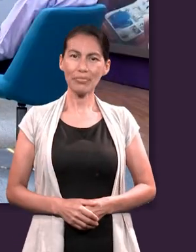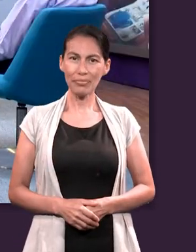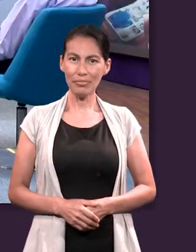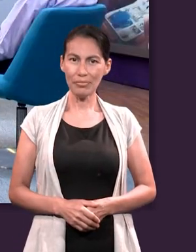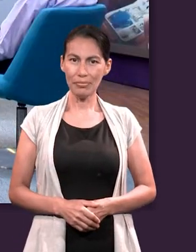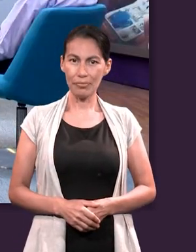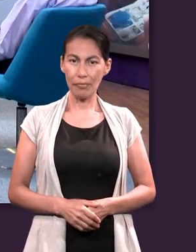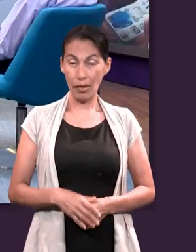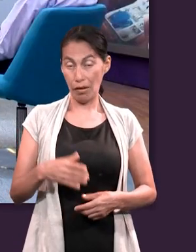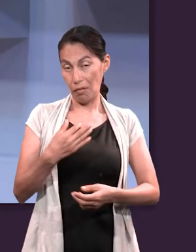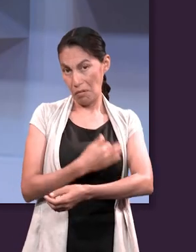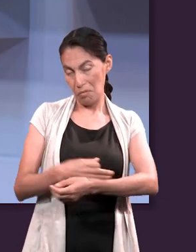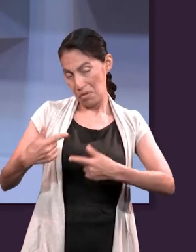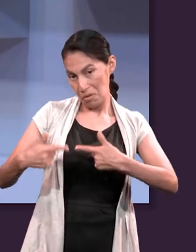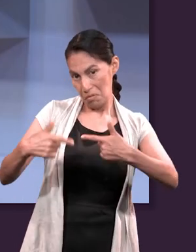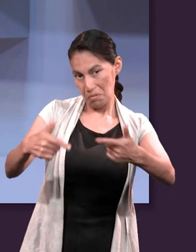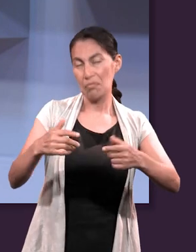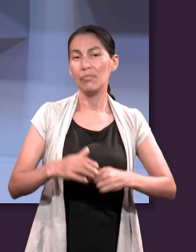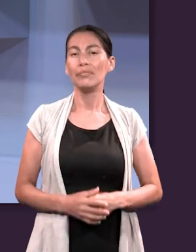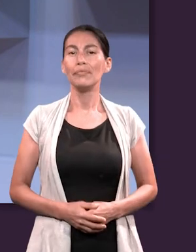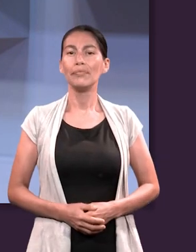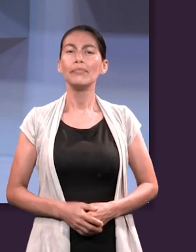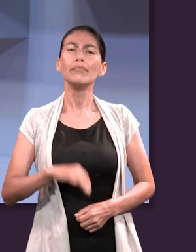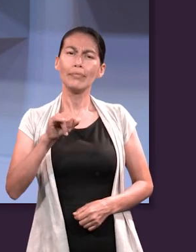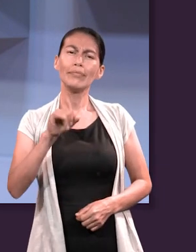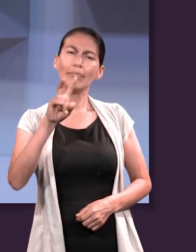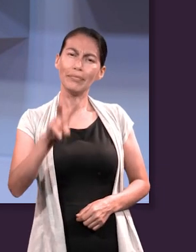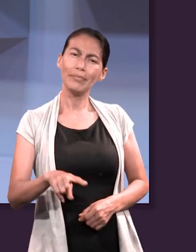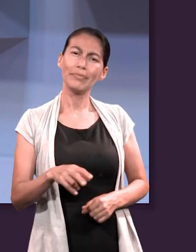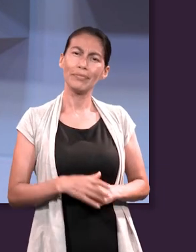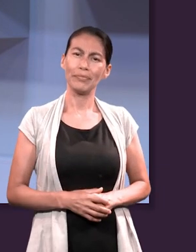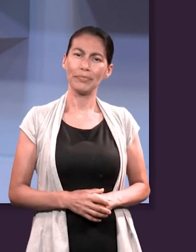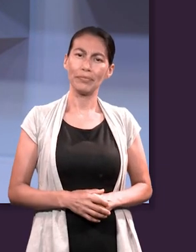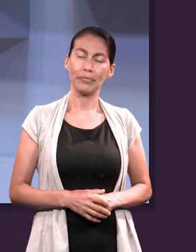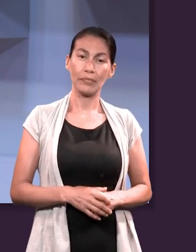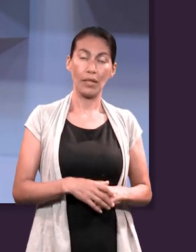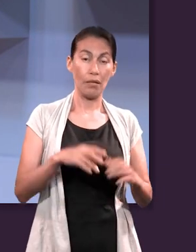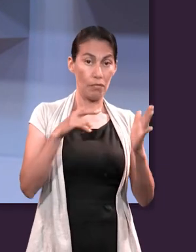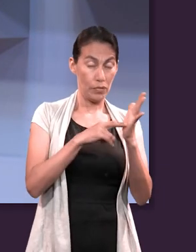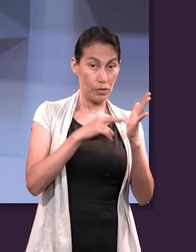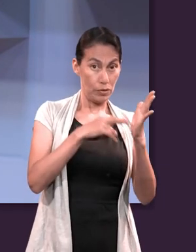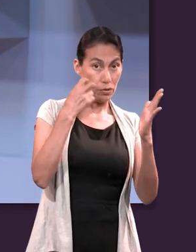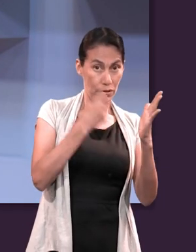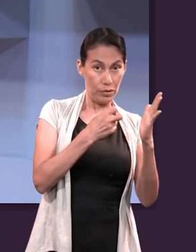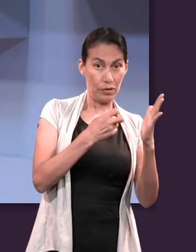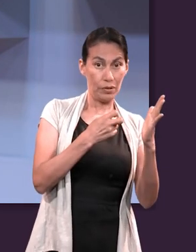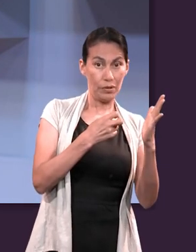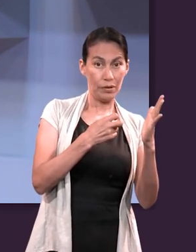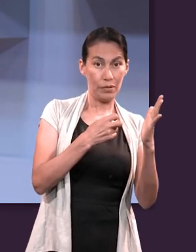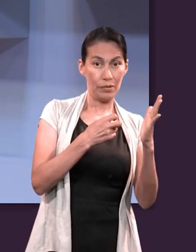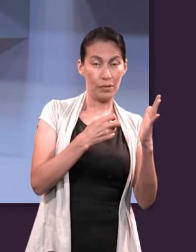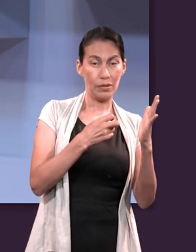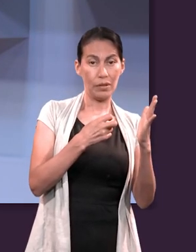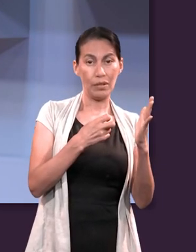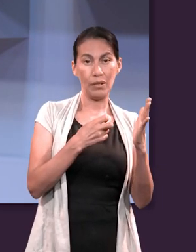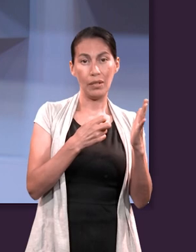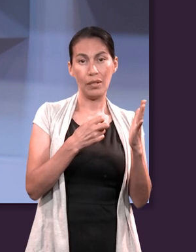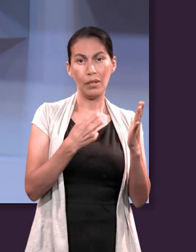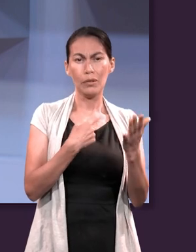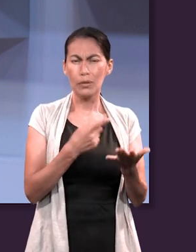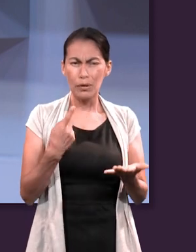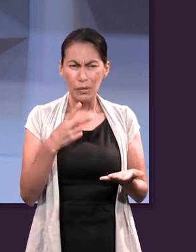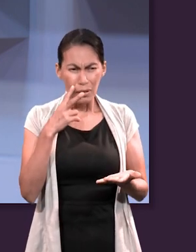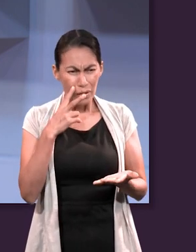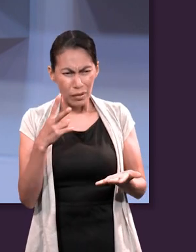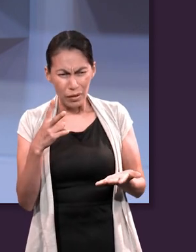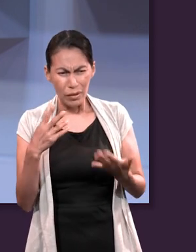Es cierto. Y dentro de esos versículos, de ese versículo en particular,